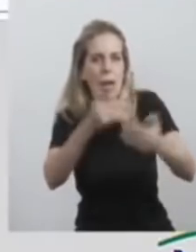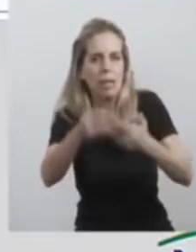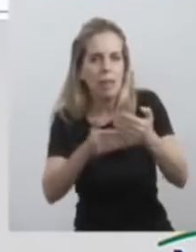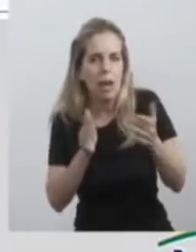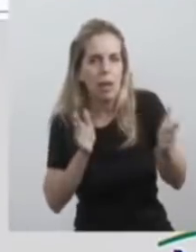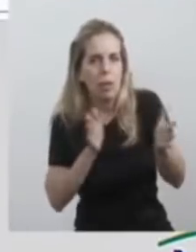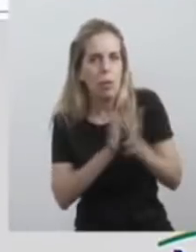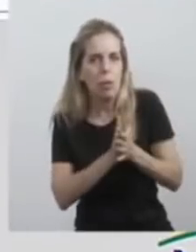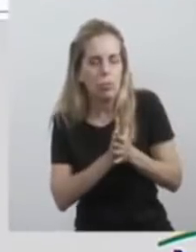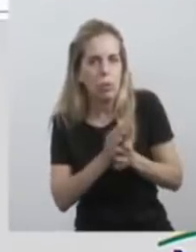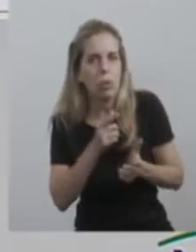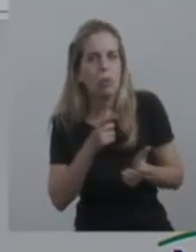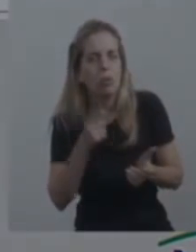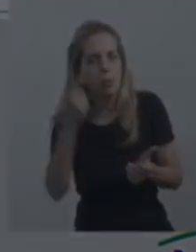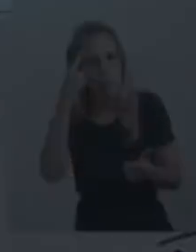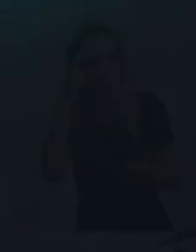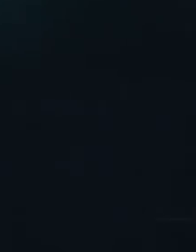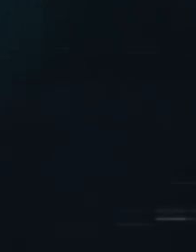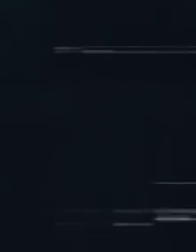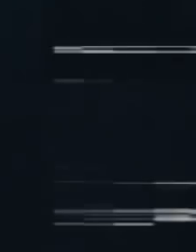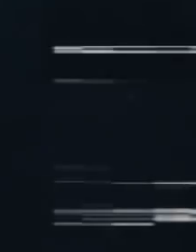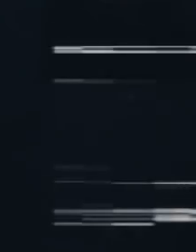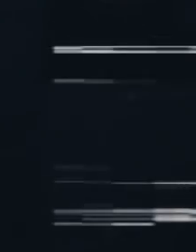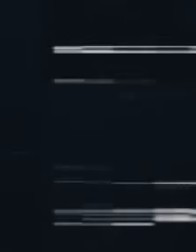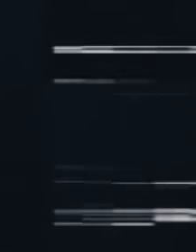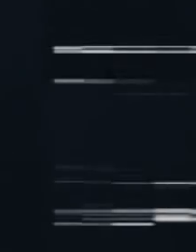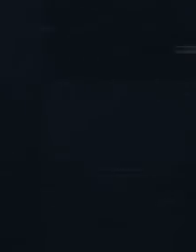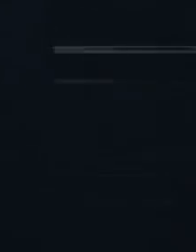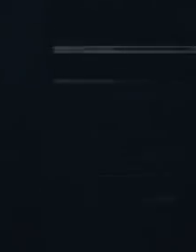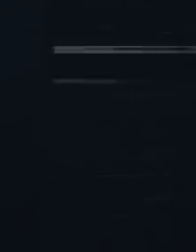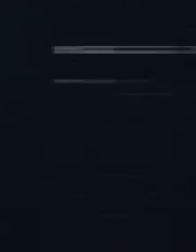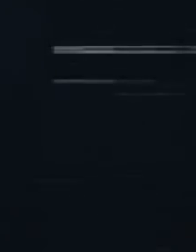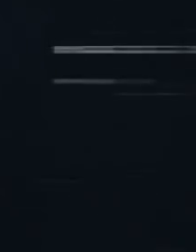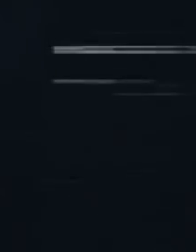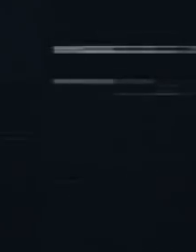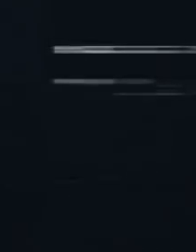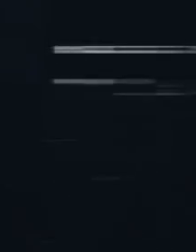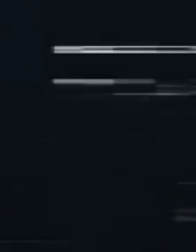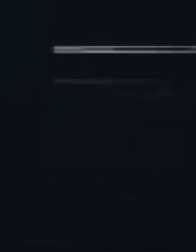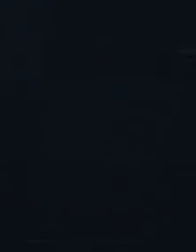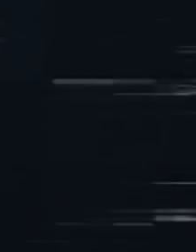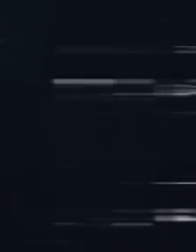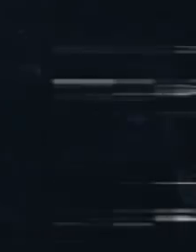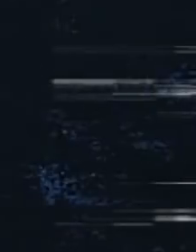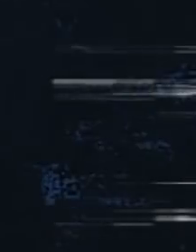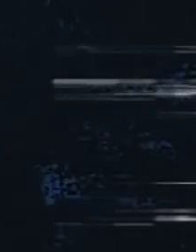Y creo que lo podemos hacer. En circunstancias difíciles... Gracias. Gracias.